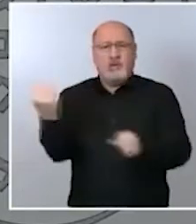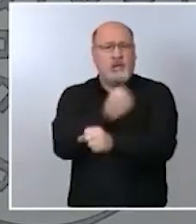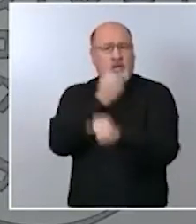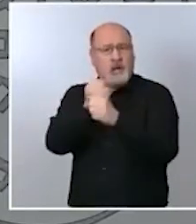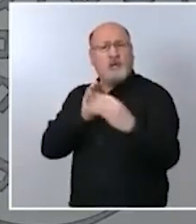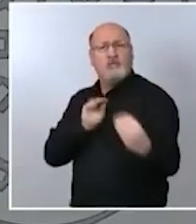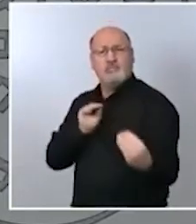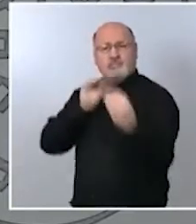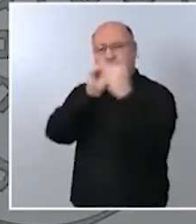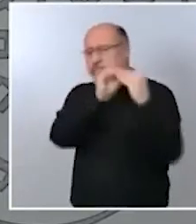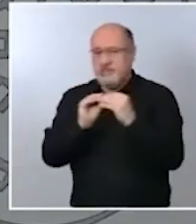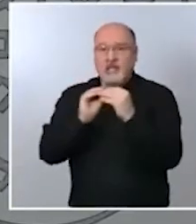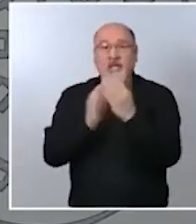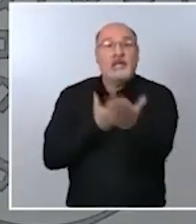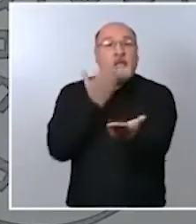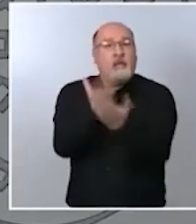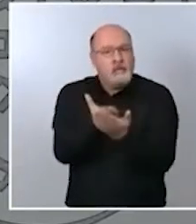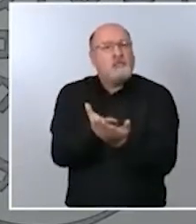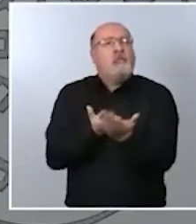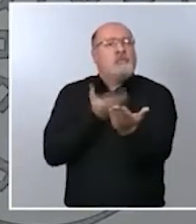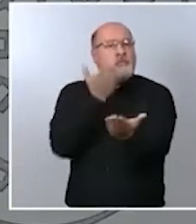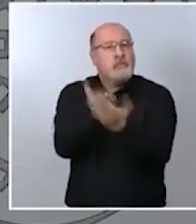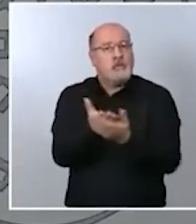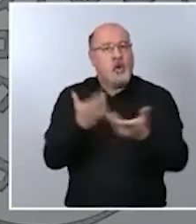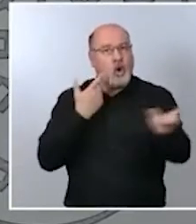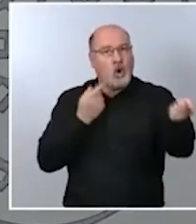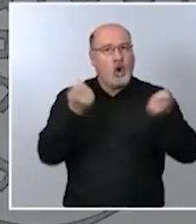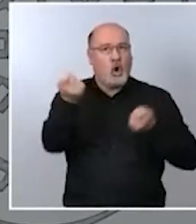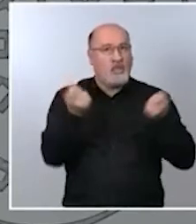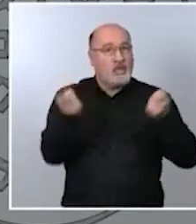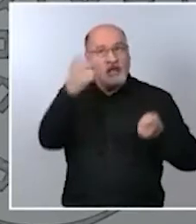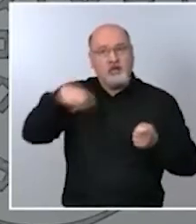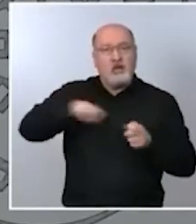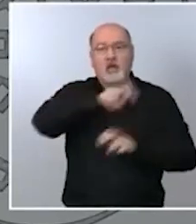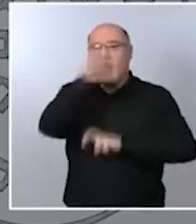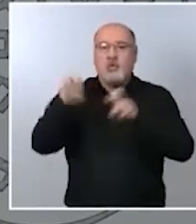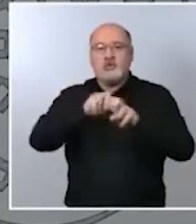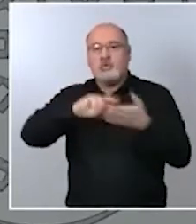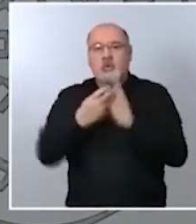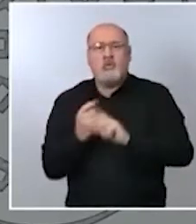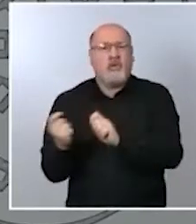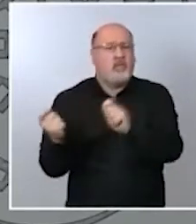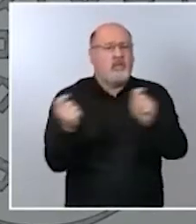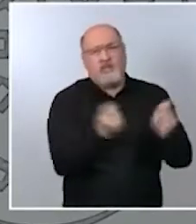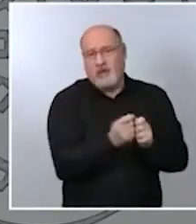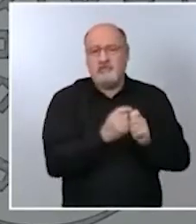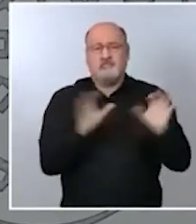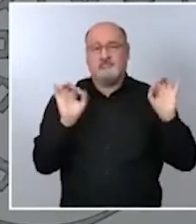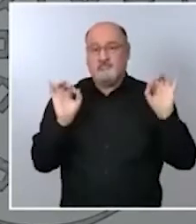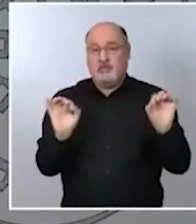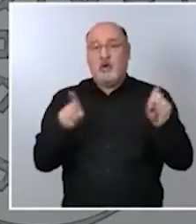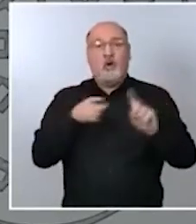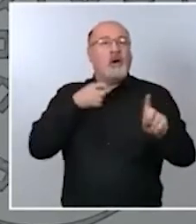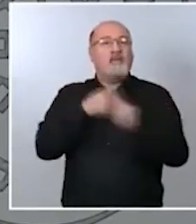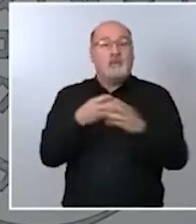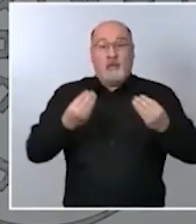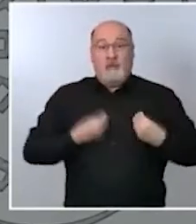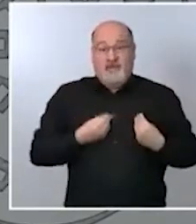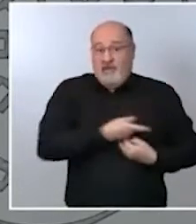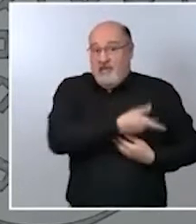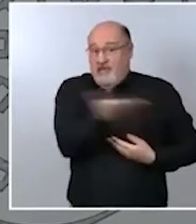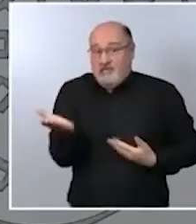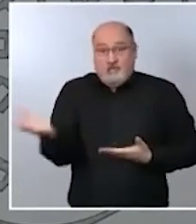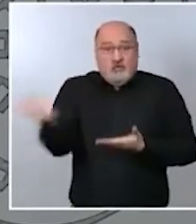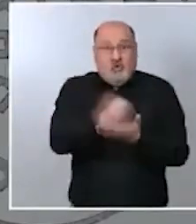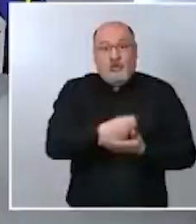el llamamiento permanente a la coordinación y a la búsqueda de soluciones que permitan mejorar la vida del conjunto de nuestro